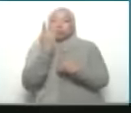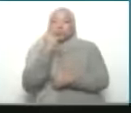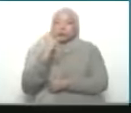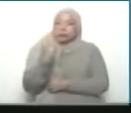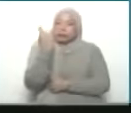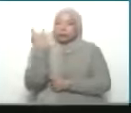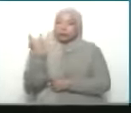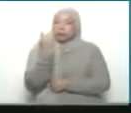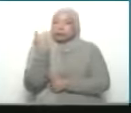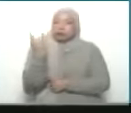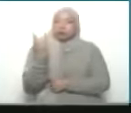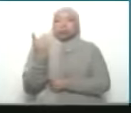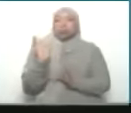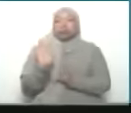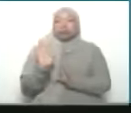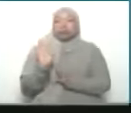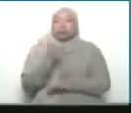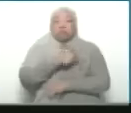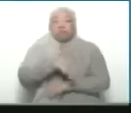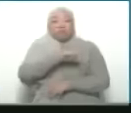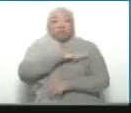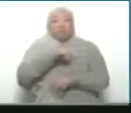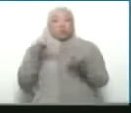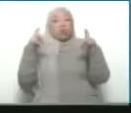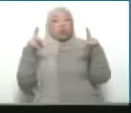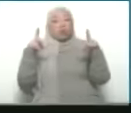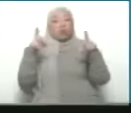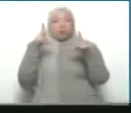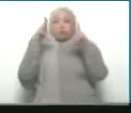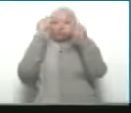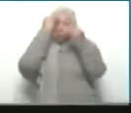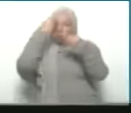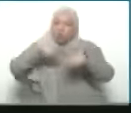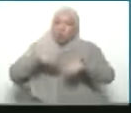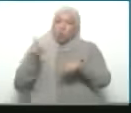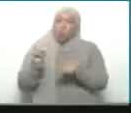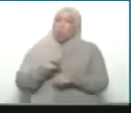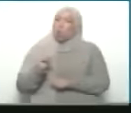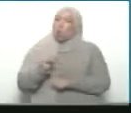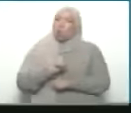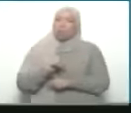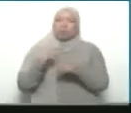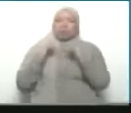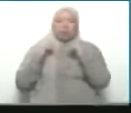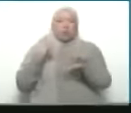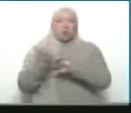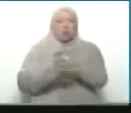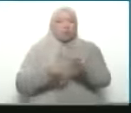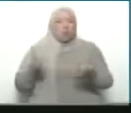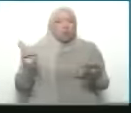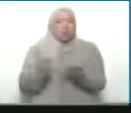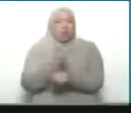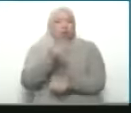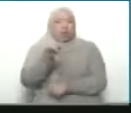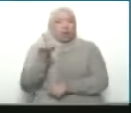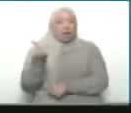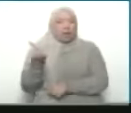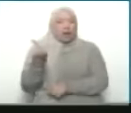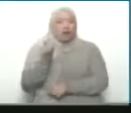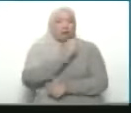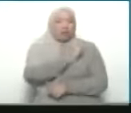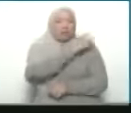con imágenes que de verdad no estamos de acuerdo, no estamos de acuerdo con algunas imágenes de los sucesos violentos que ha habido,